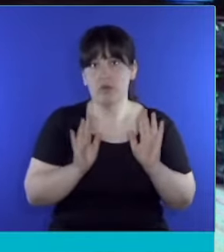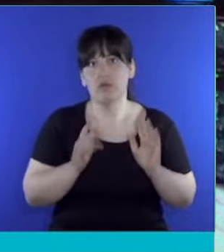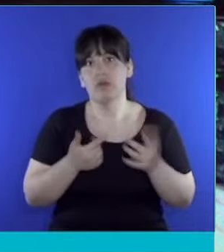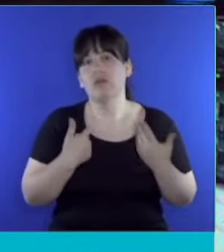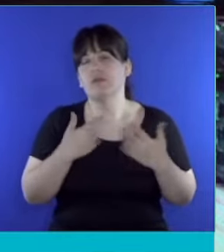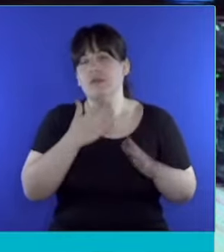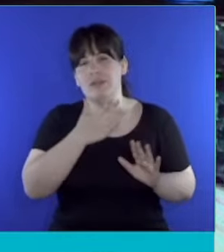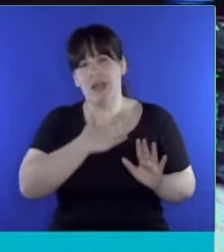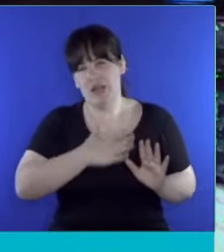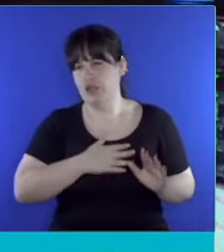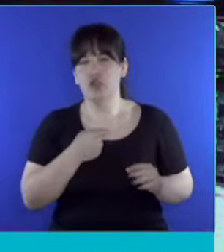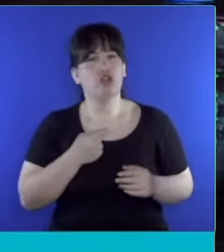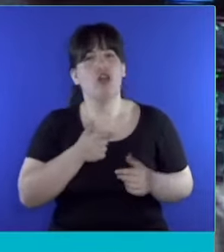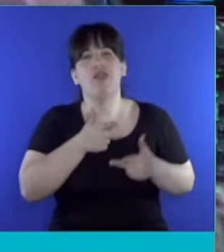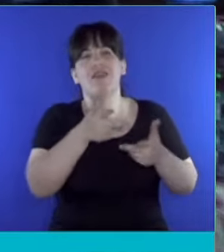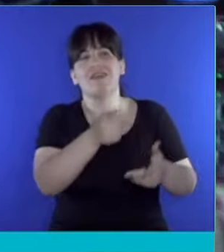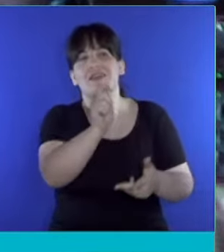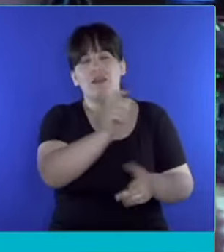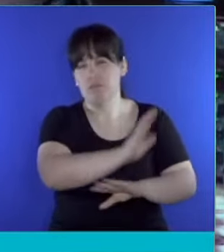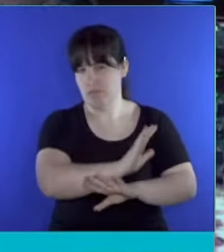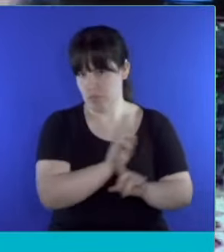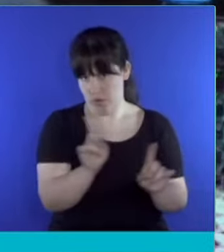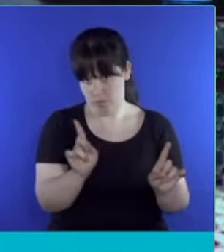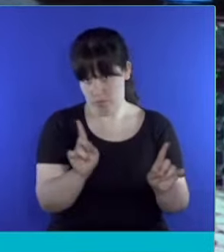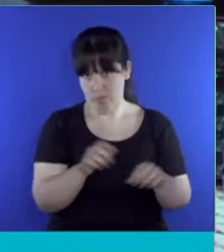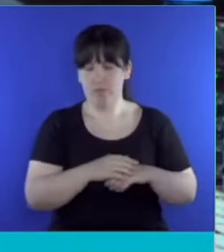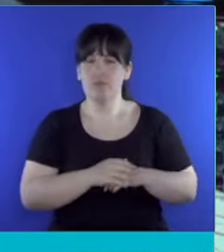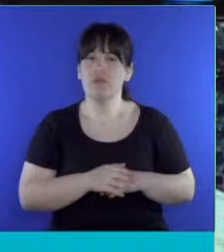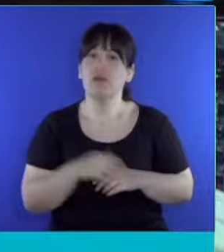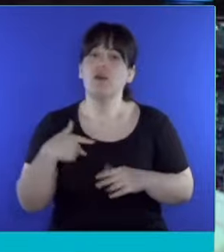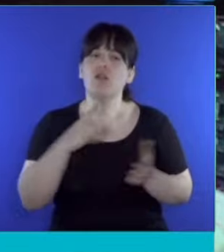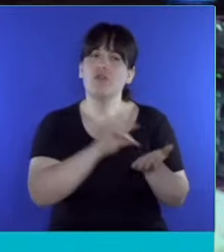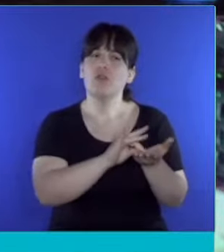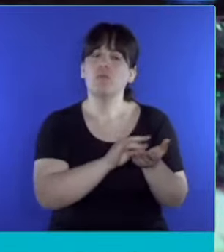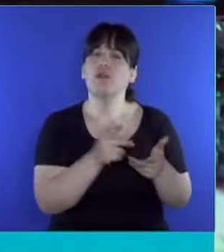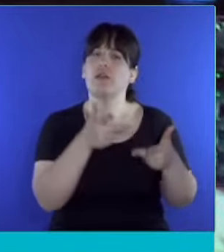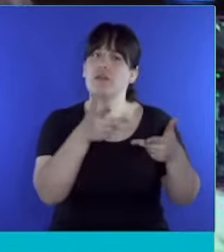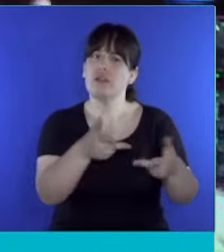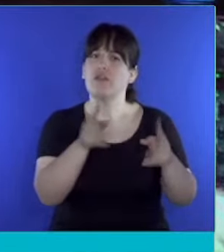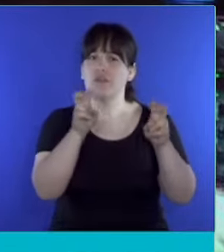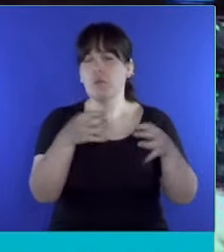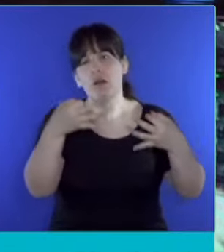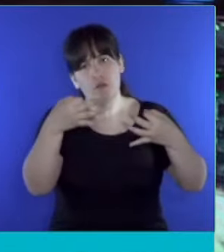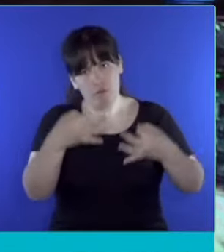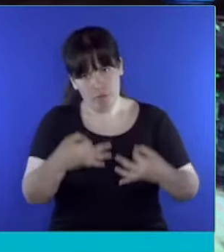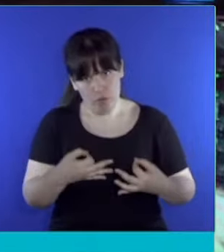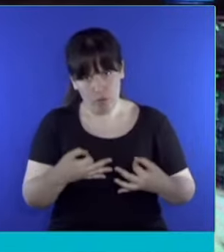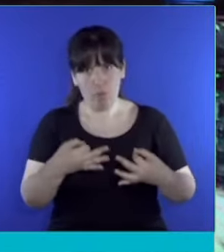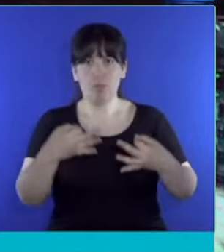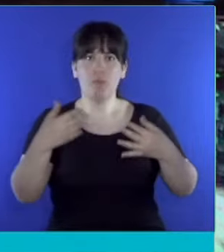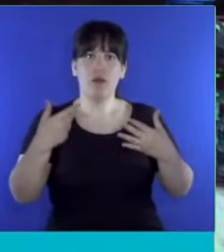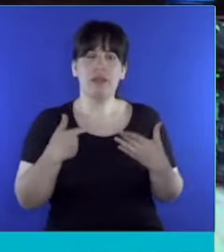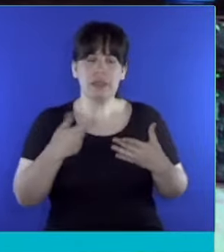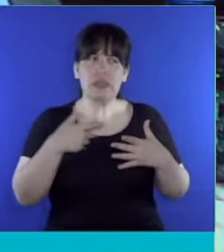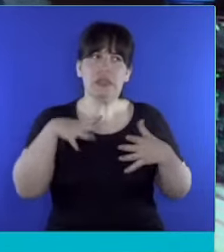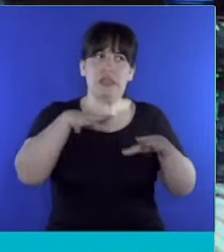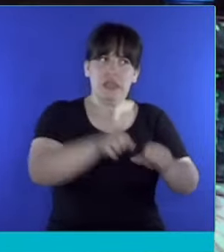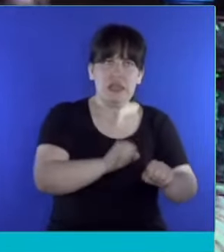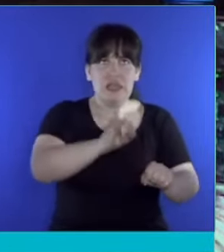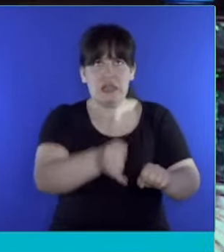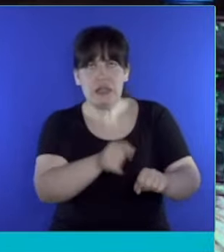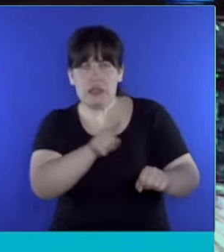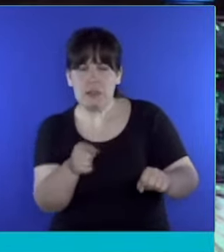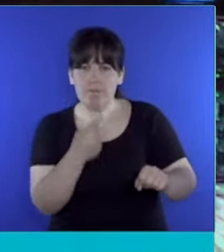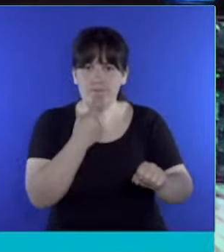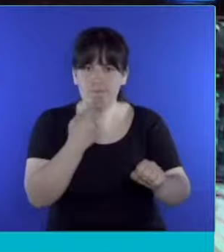Presidente, quédese tranquilo, que algún diputado planteó la cuestión formal, esto si la expropiación, si no la